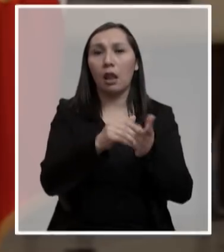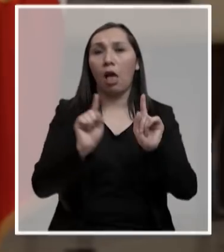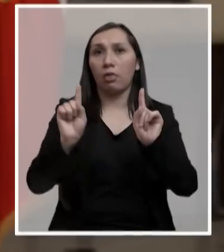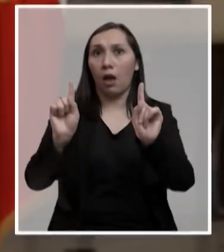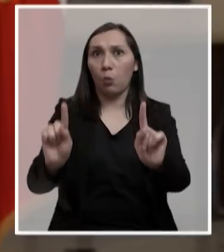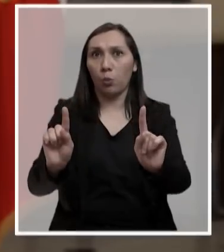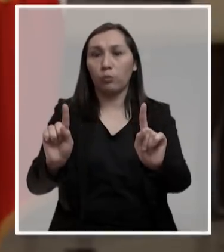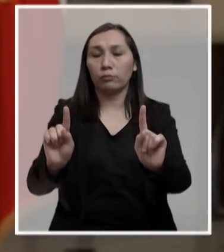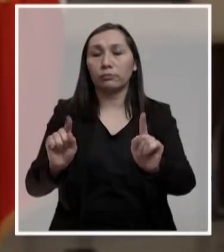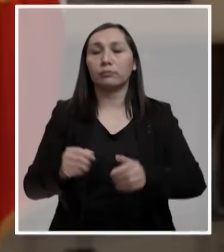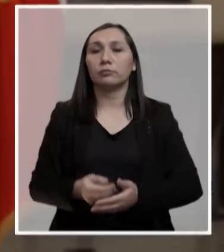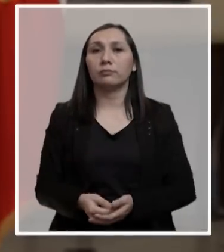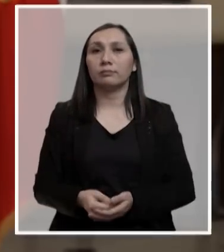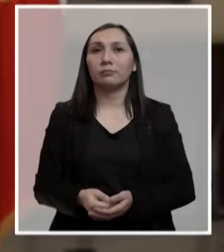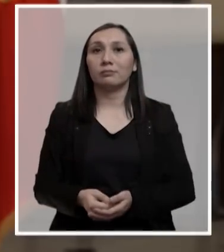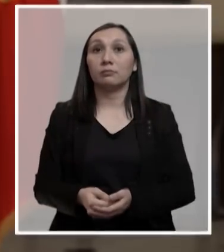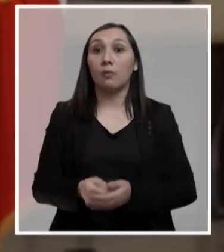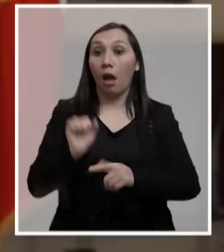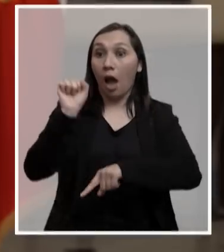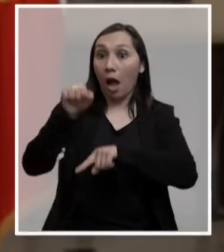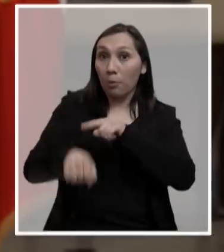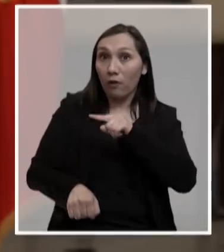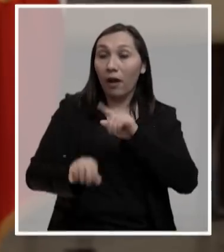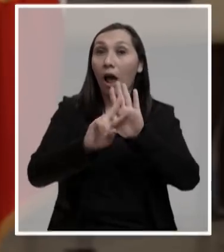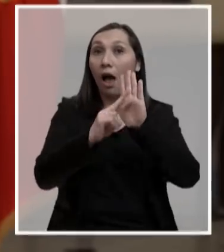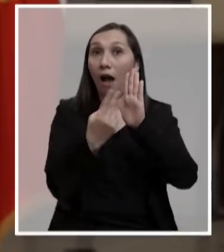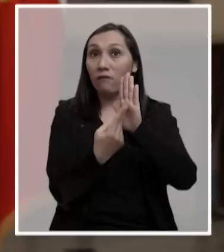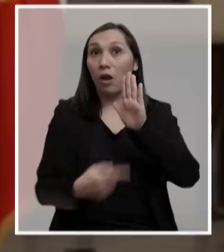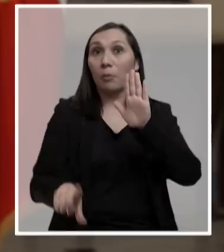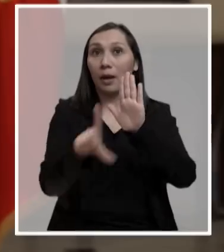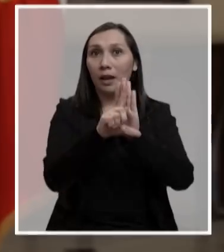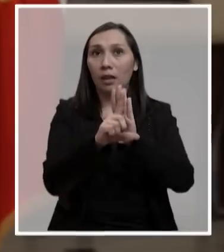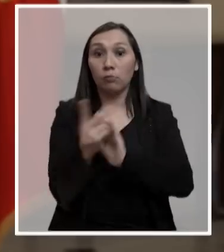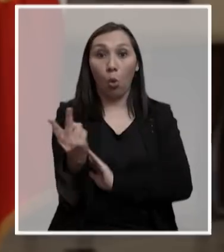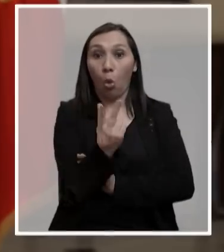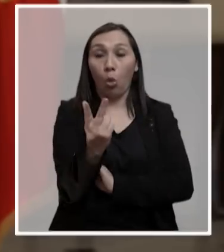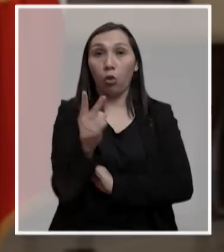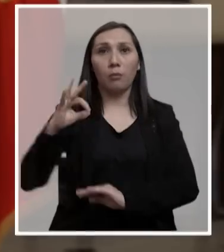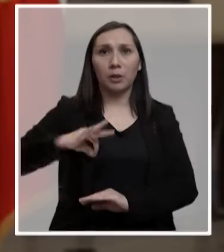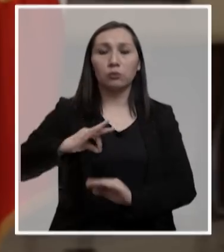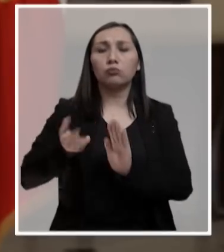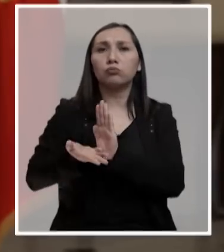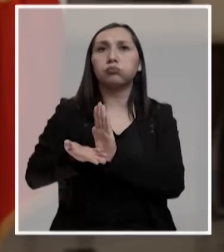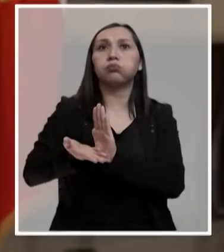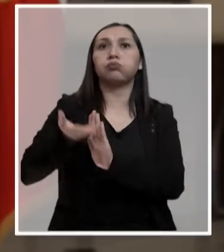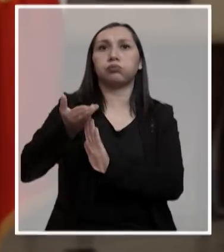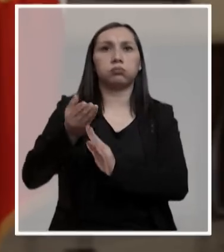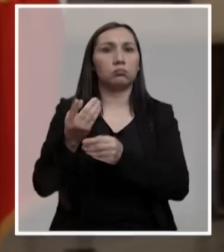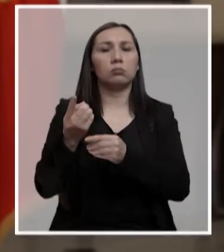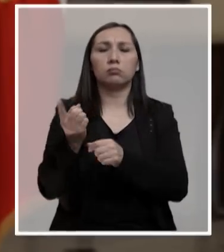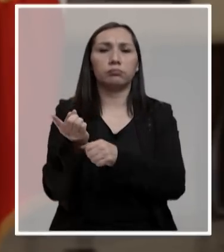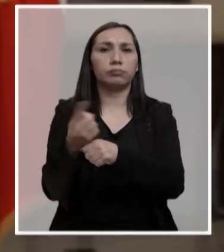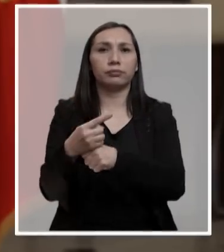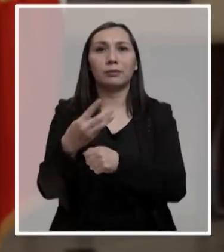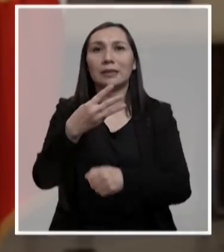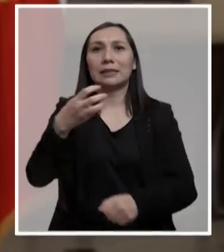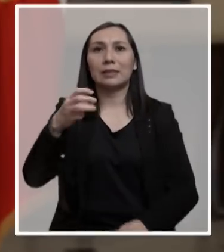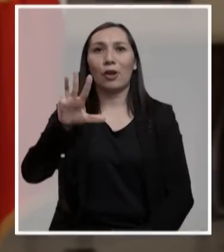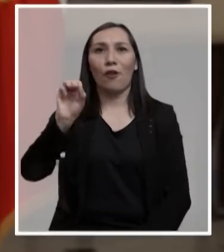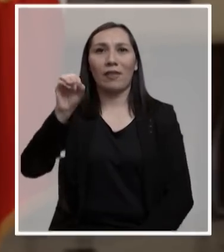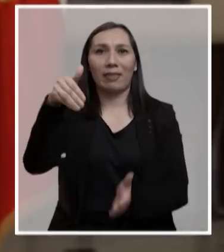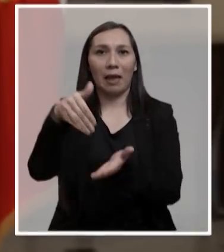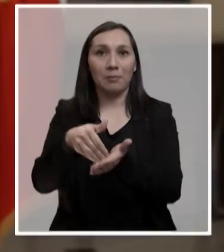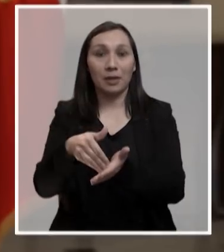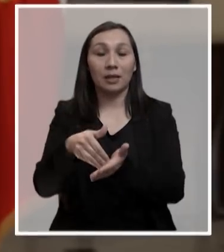respectivamente. De ser aprobada esta reforma, las pensiones de ambos superarán inmediatamente los 390.000 pesos,